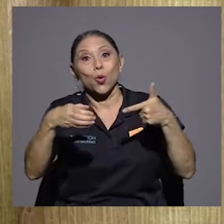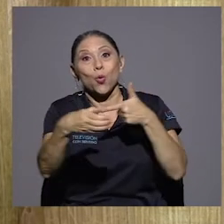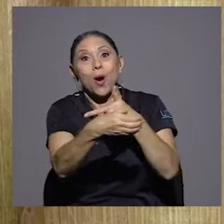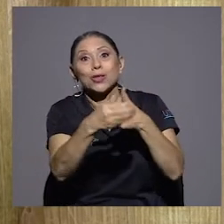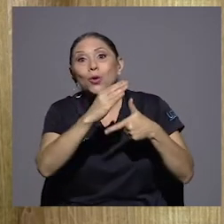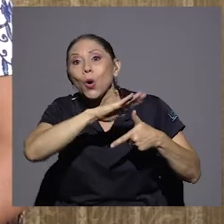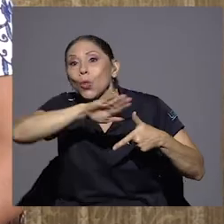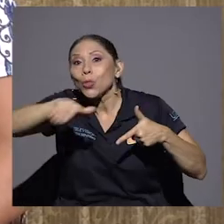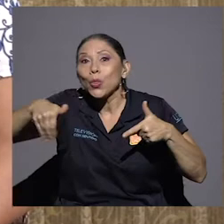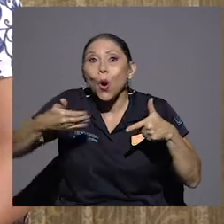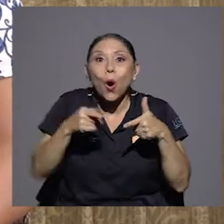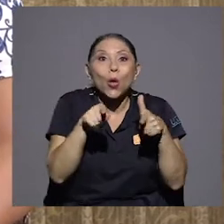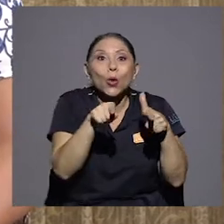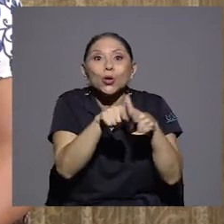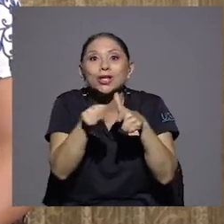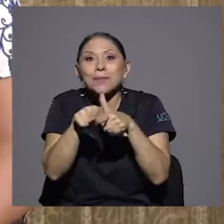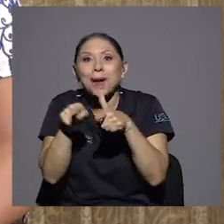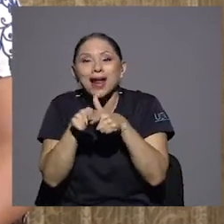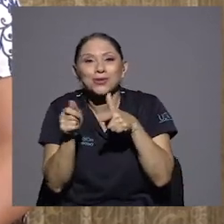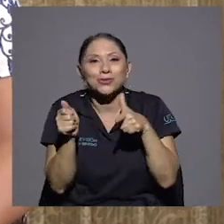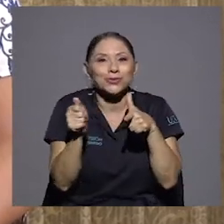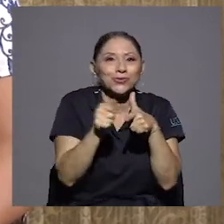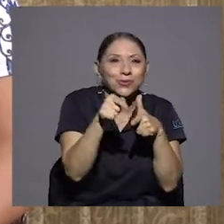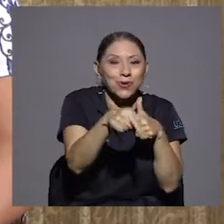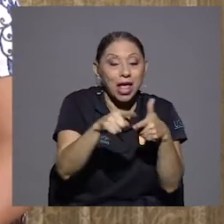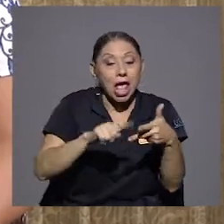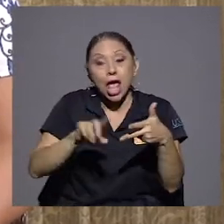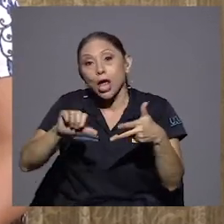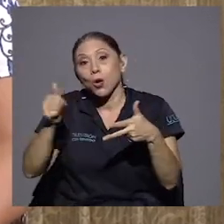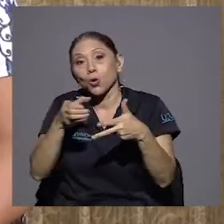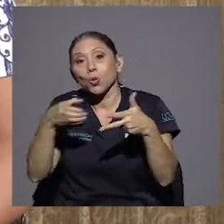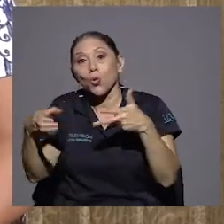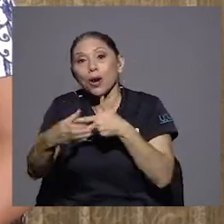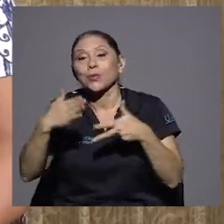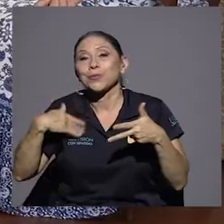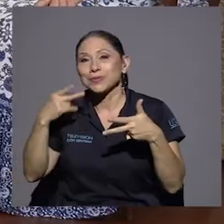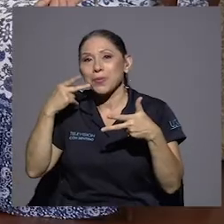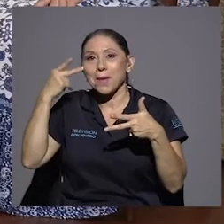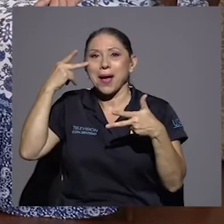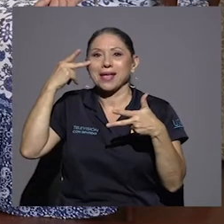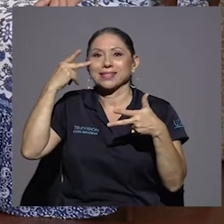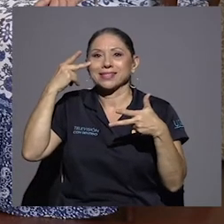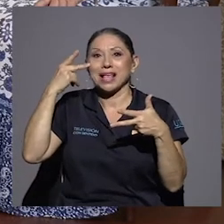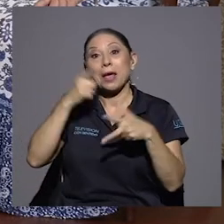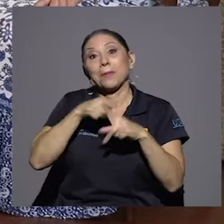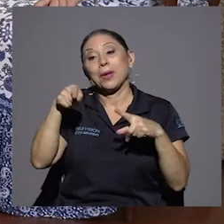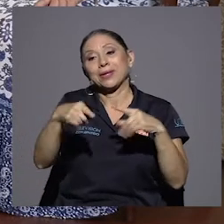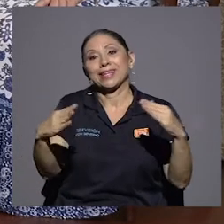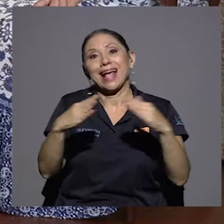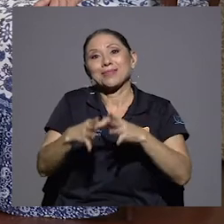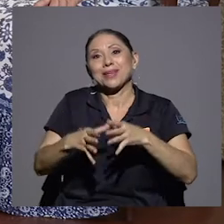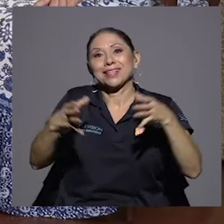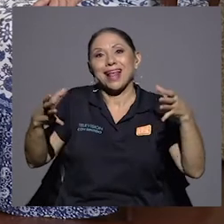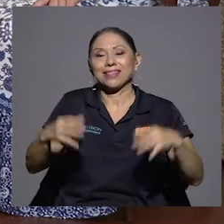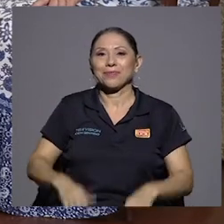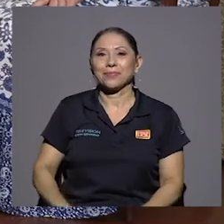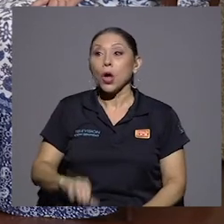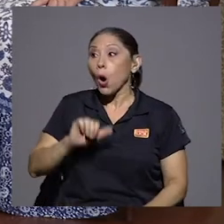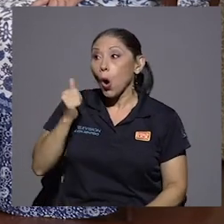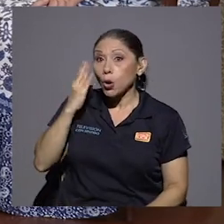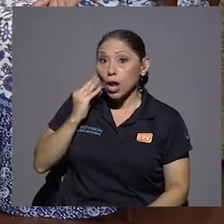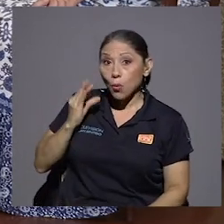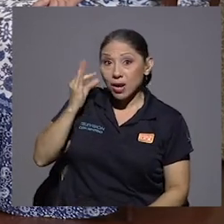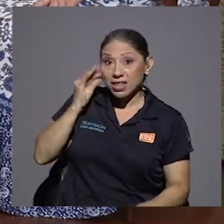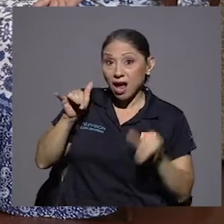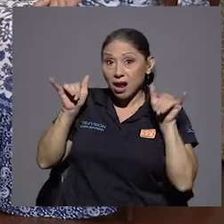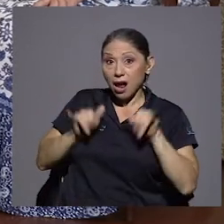juntos, y en otro mis papás. Pero ya por lo menos era un poquito más grande. ¿Había otra abuelita que había quedado en Costa Rica? No, no, no. En